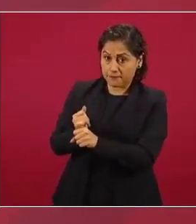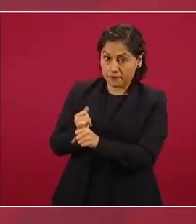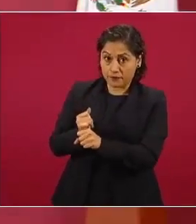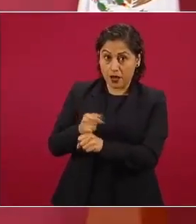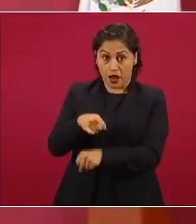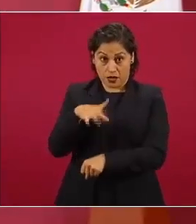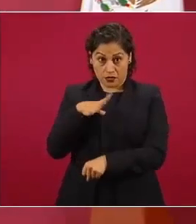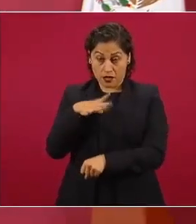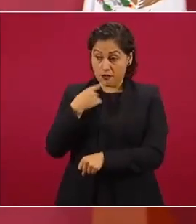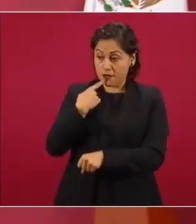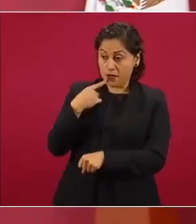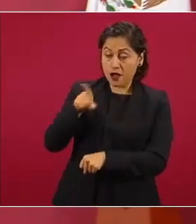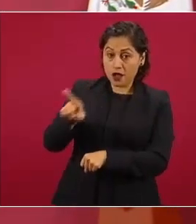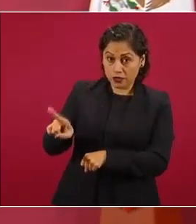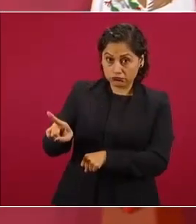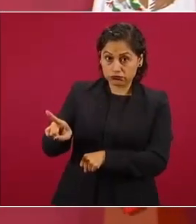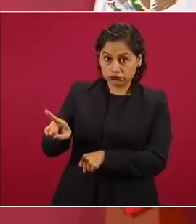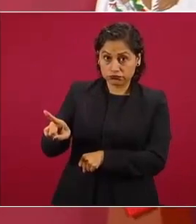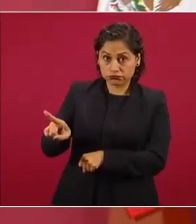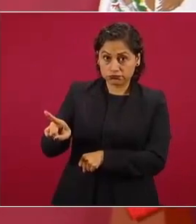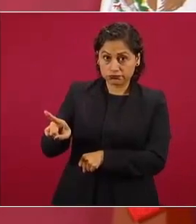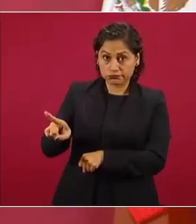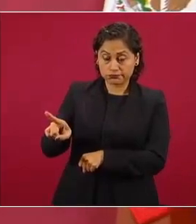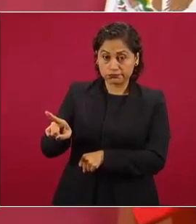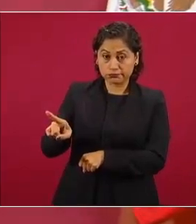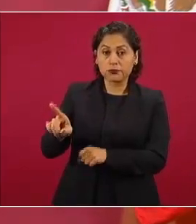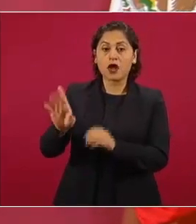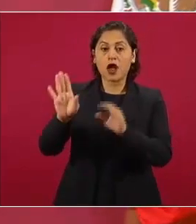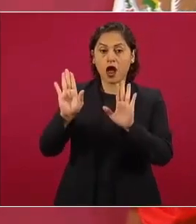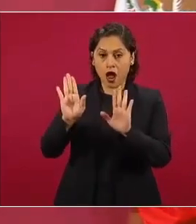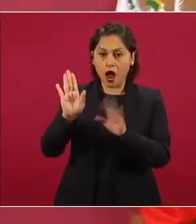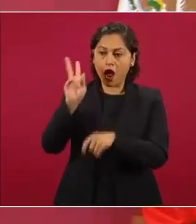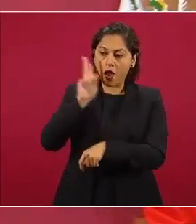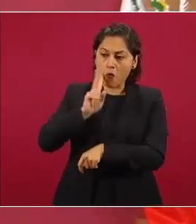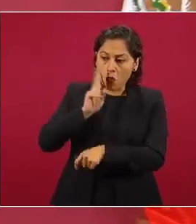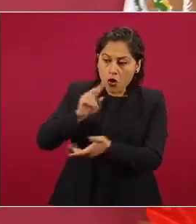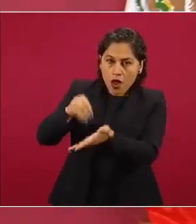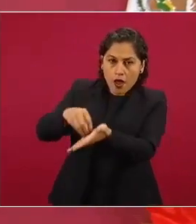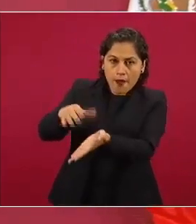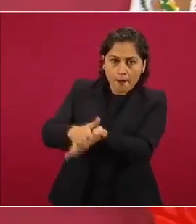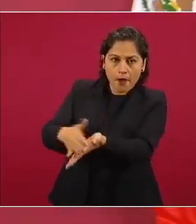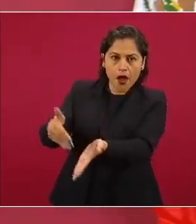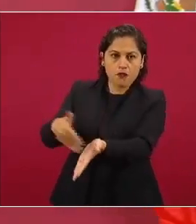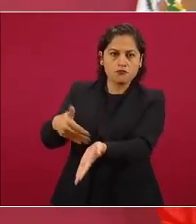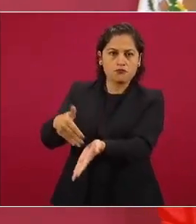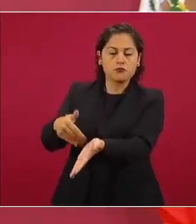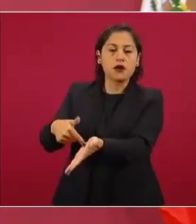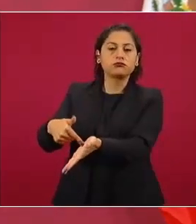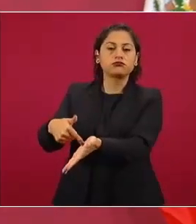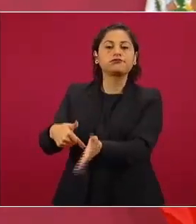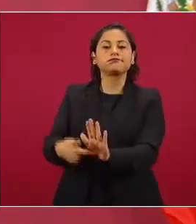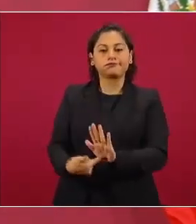con las pruebas que deben de